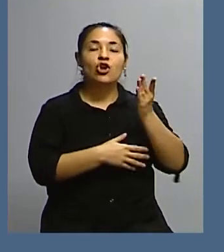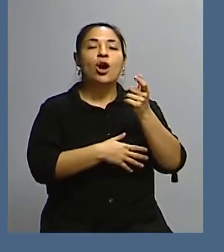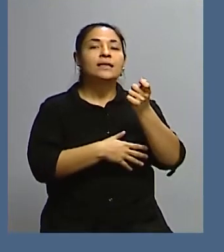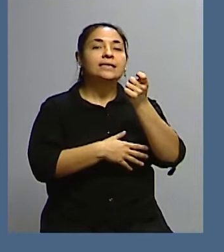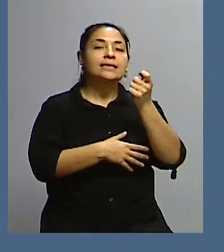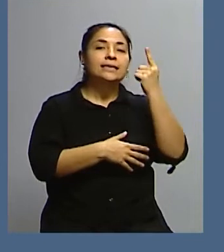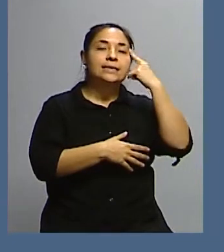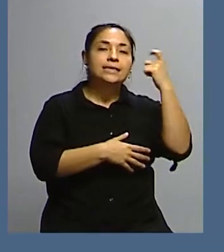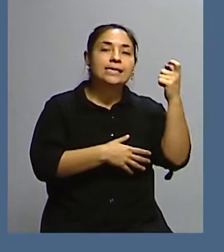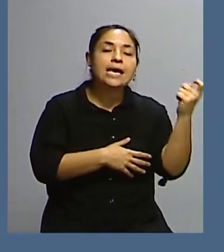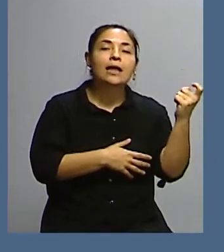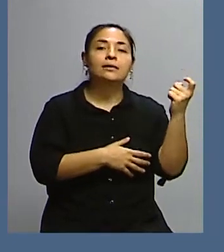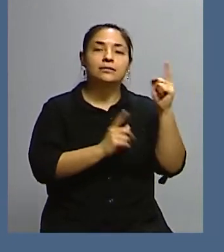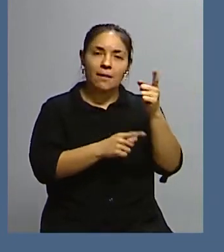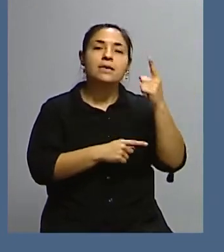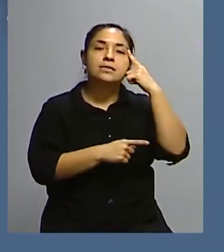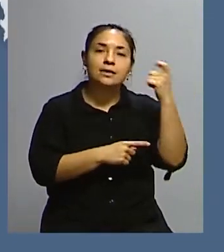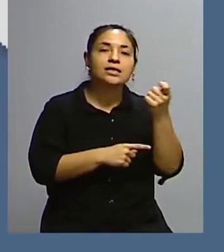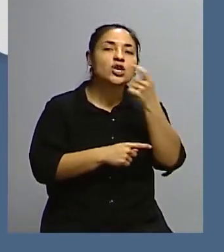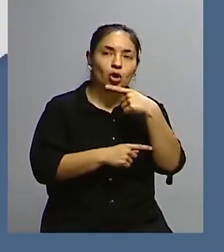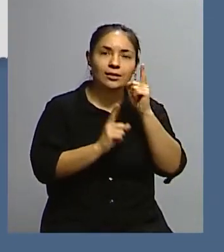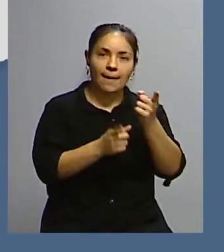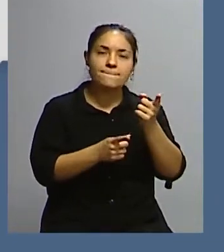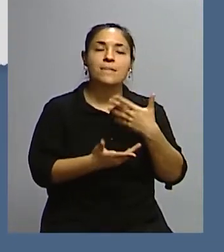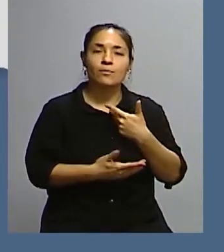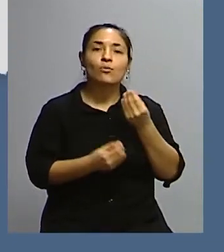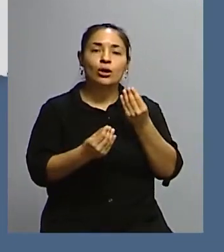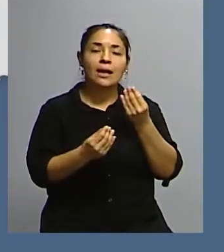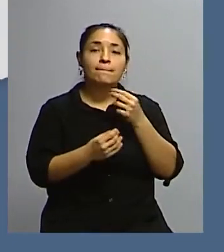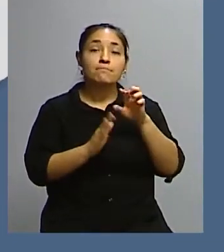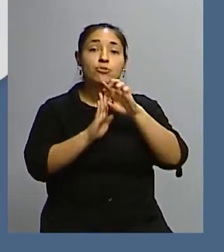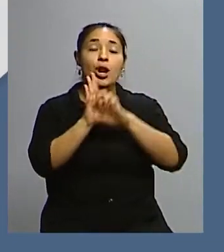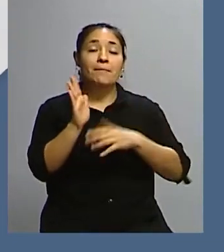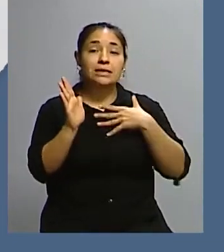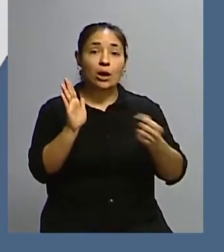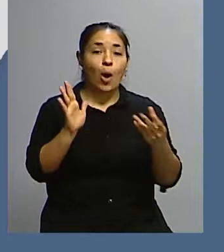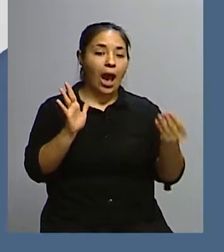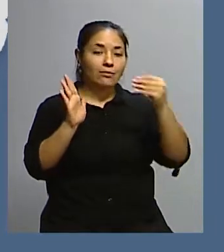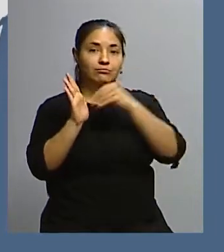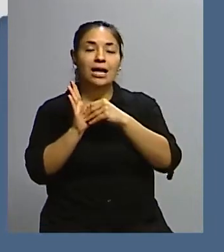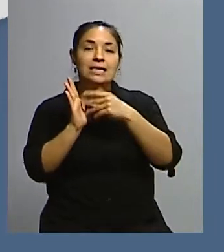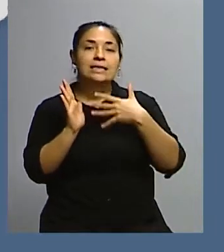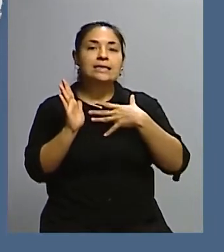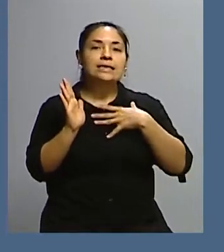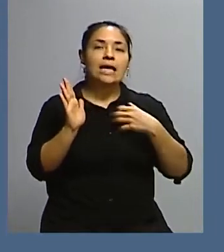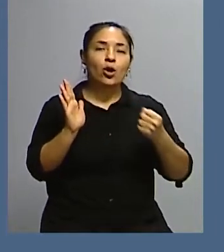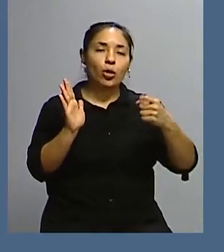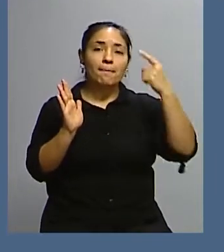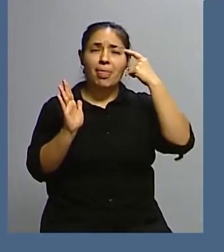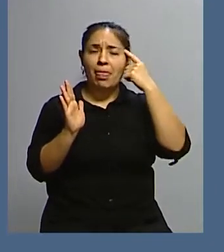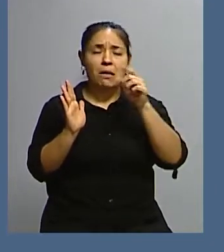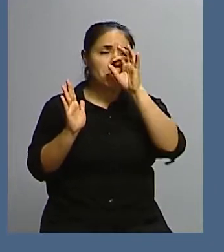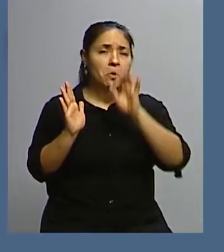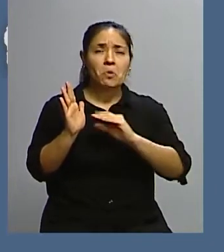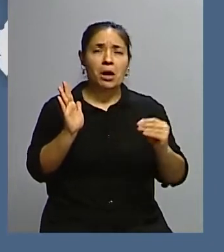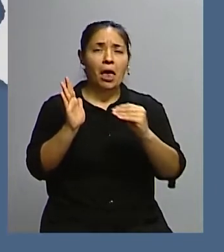Eso, la mayoría de los programas de salud no incorporan la salud mental. Algo que en realidad Chile ha tenido que